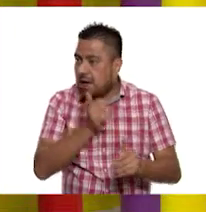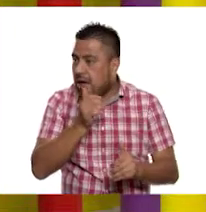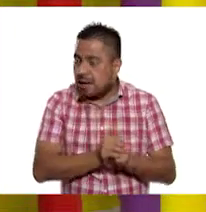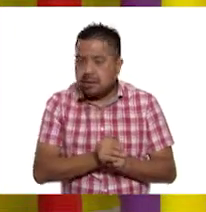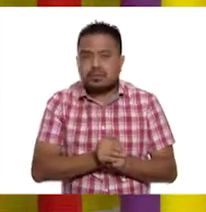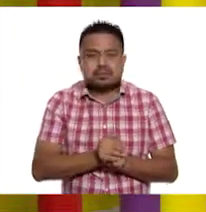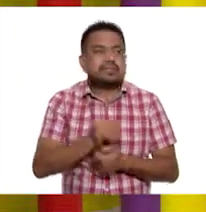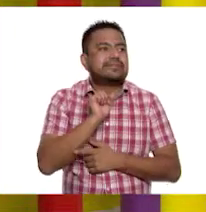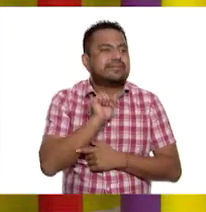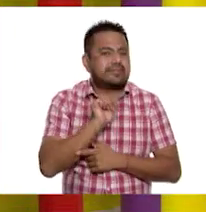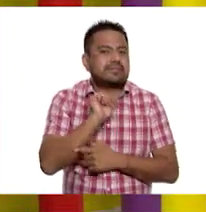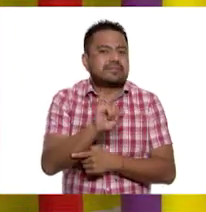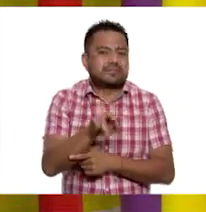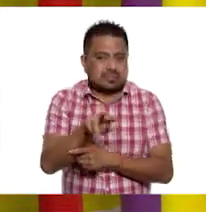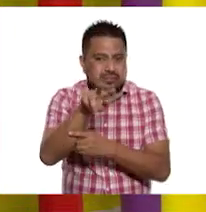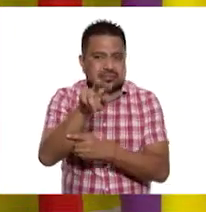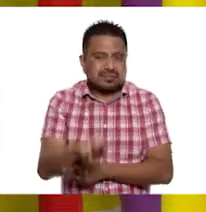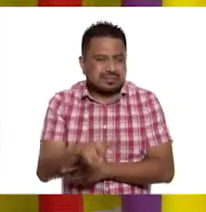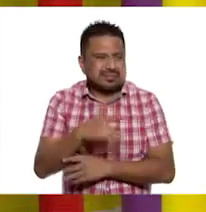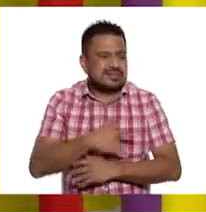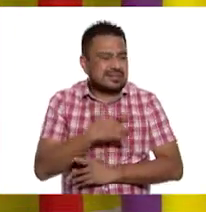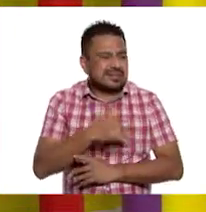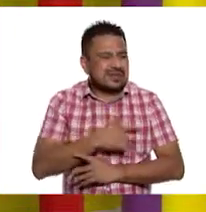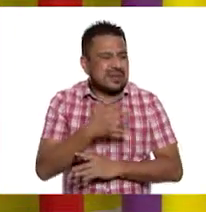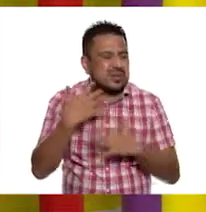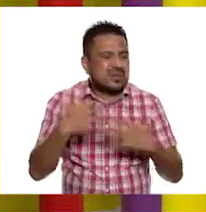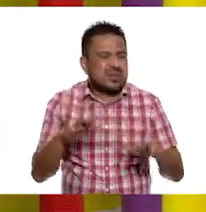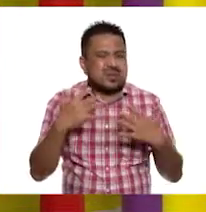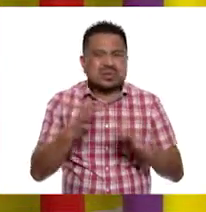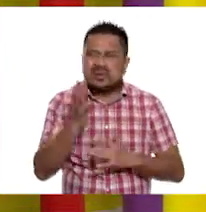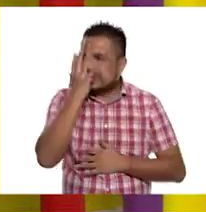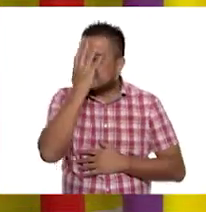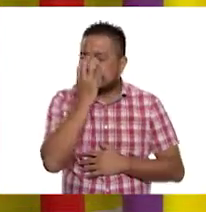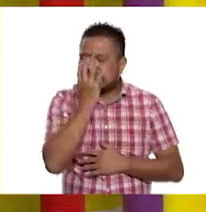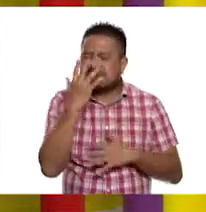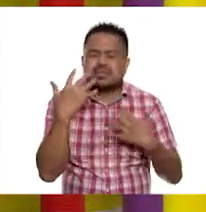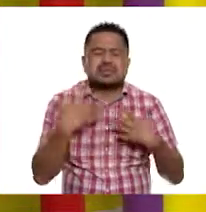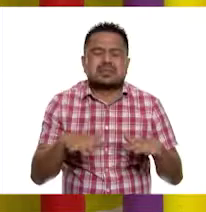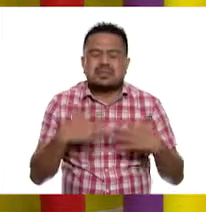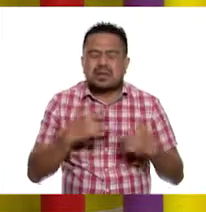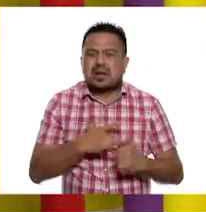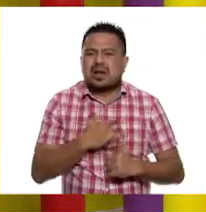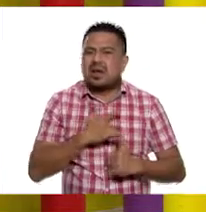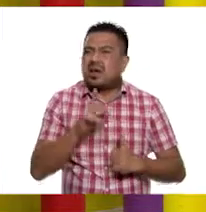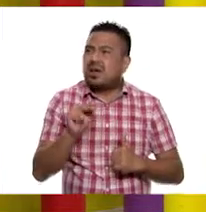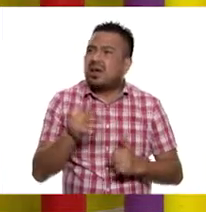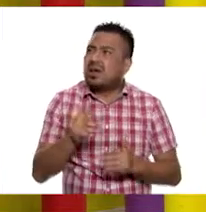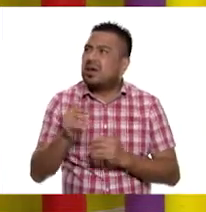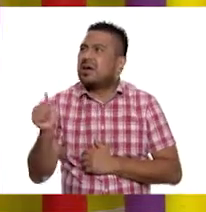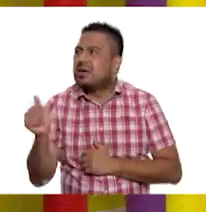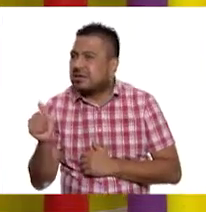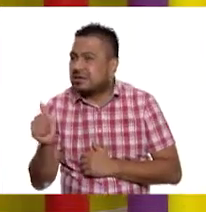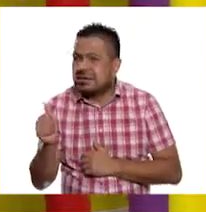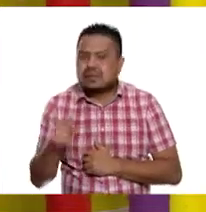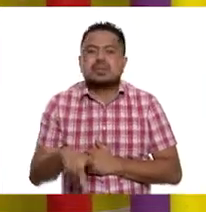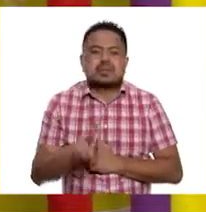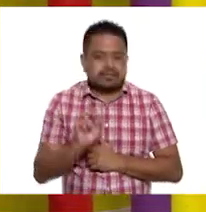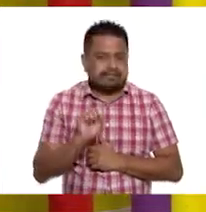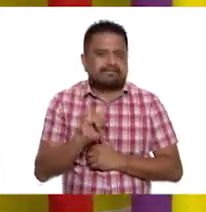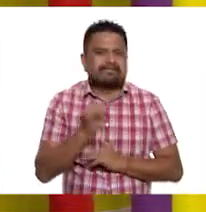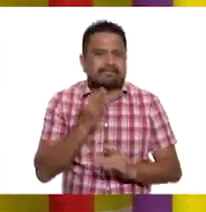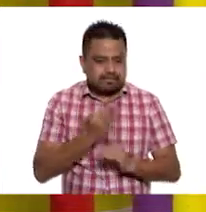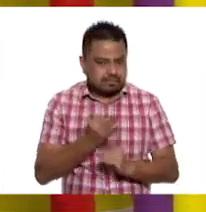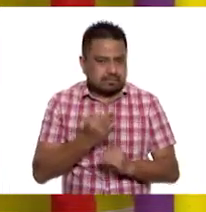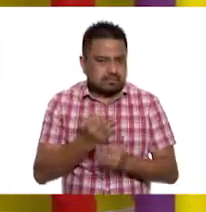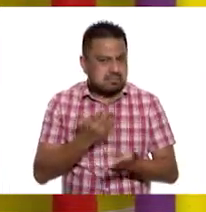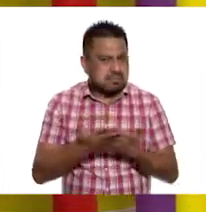¡Ay, pues sí! La verdad es que me da un poco de nostalgia y comienzo un sentimiento de... ¡No, no te vayas! Pero bueno, sí, ha llegado